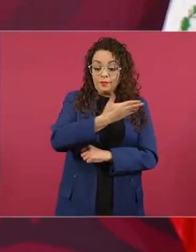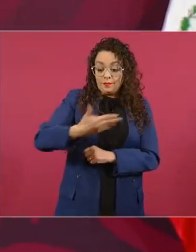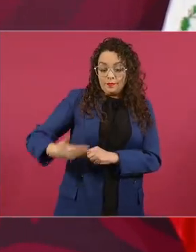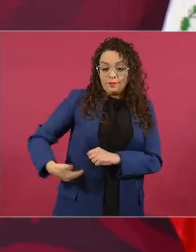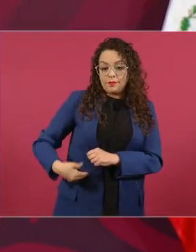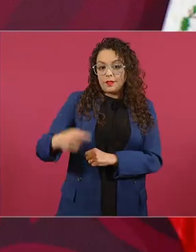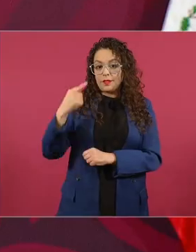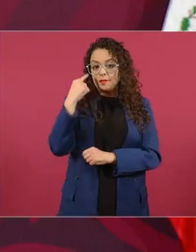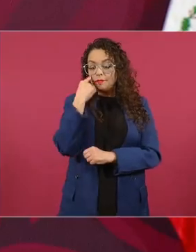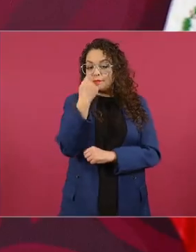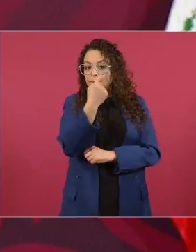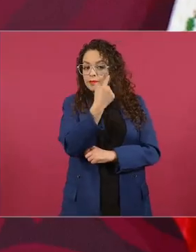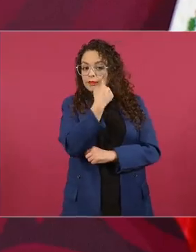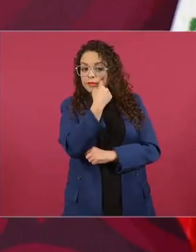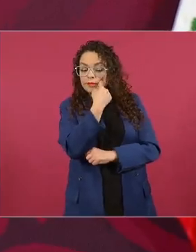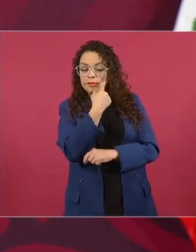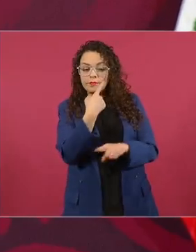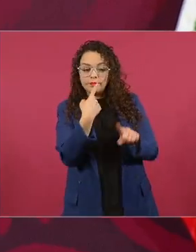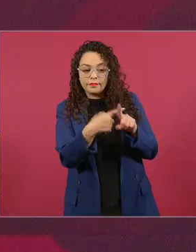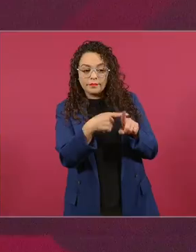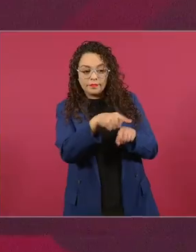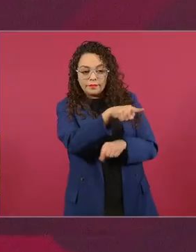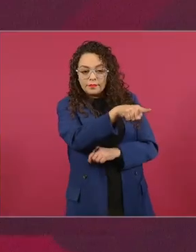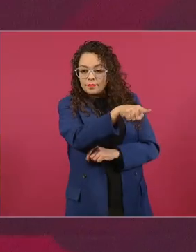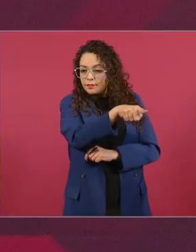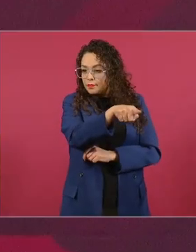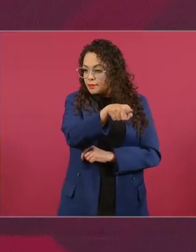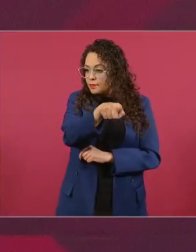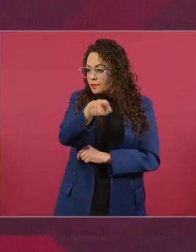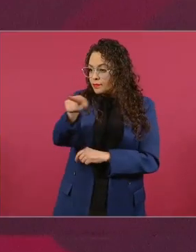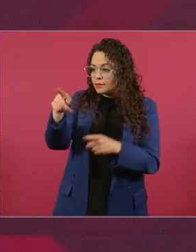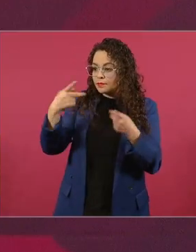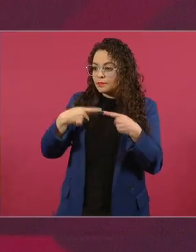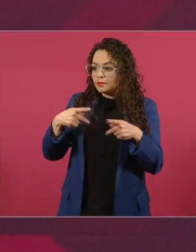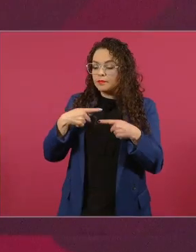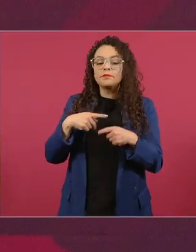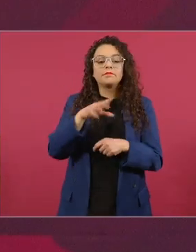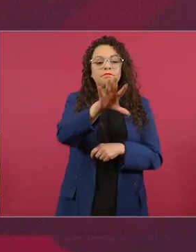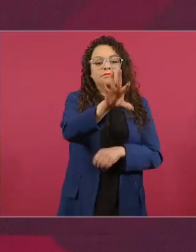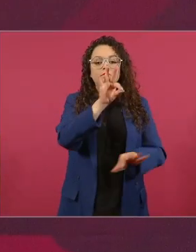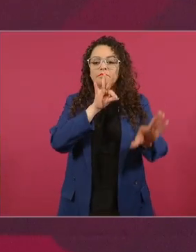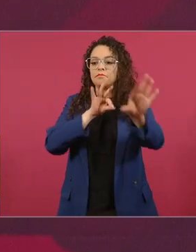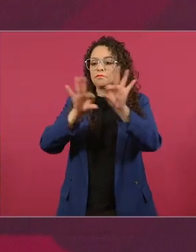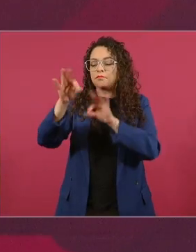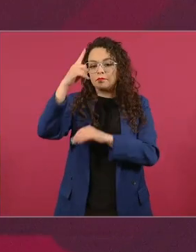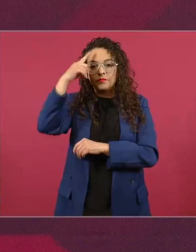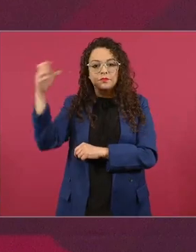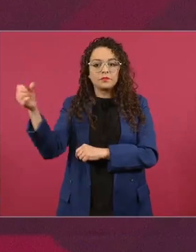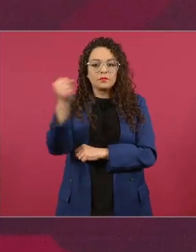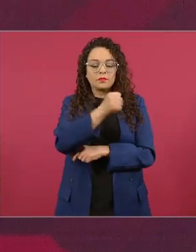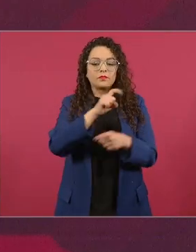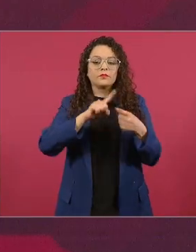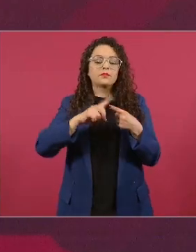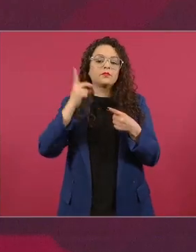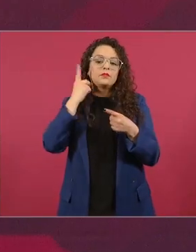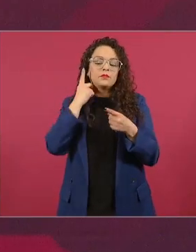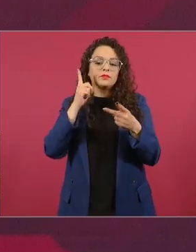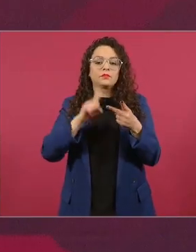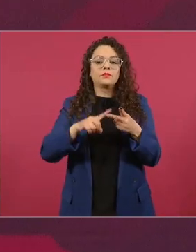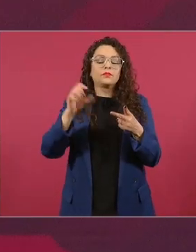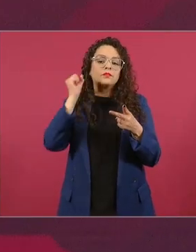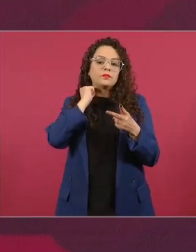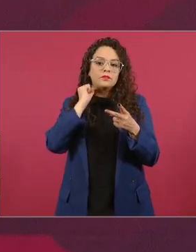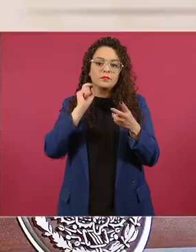los gobernadores diputados senadores ministros de la corte